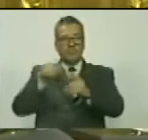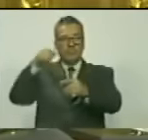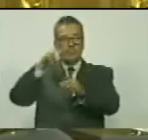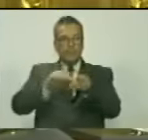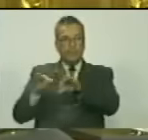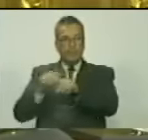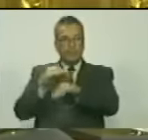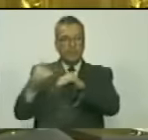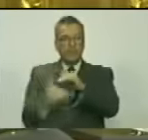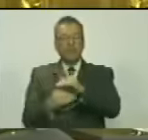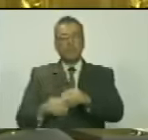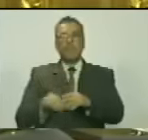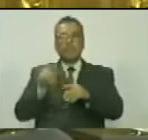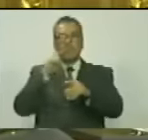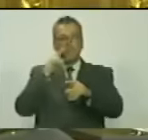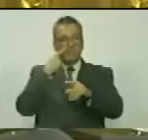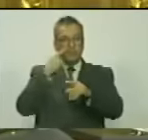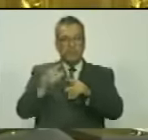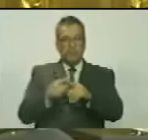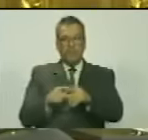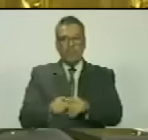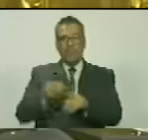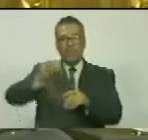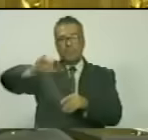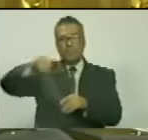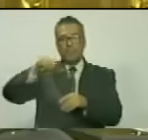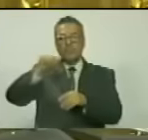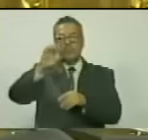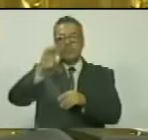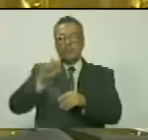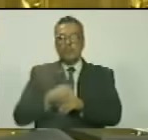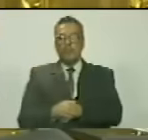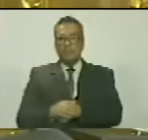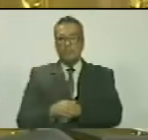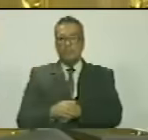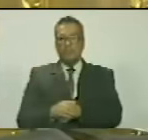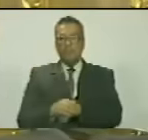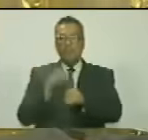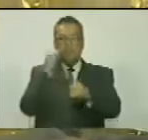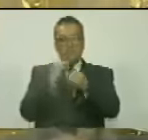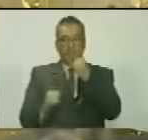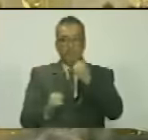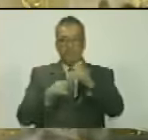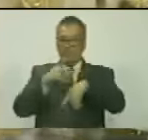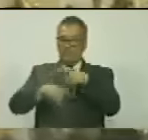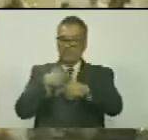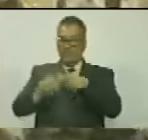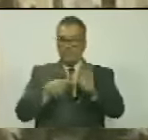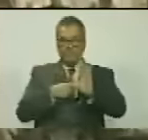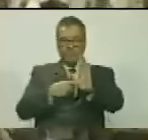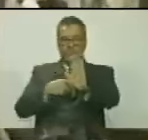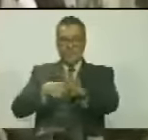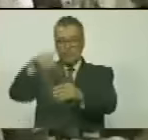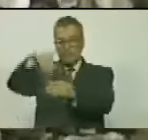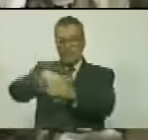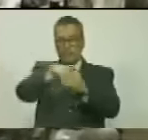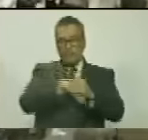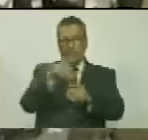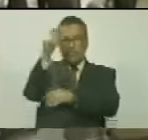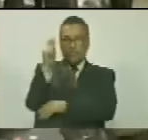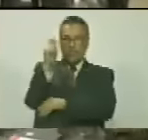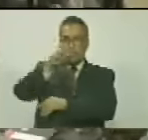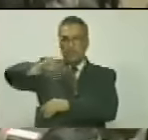resultando electo por mayoría evidente el ciudadano José Omar Molina Palencia. Finalizado el proceso de postulación y votación, el